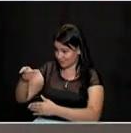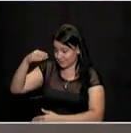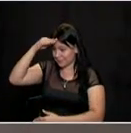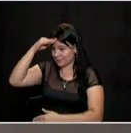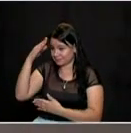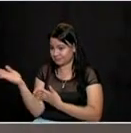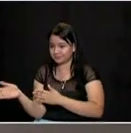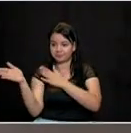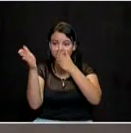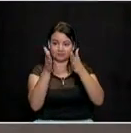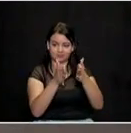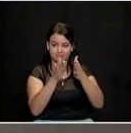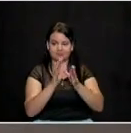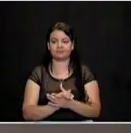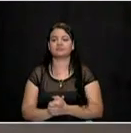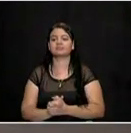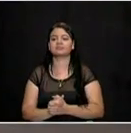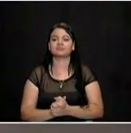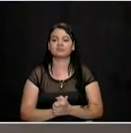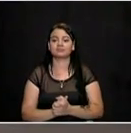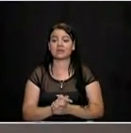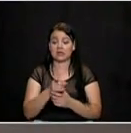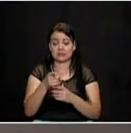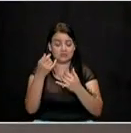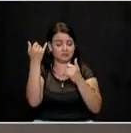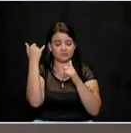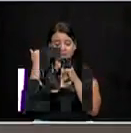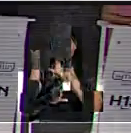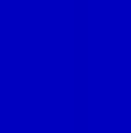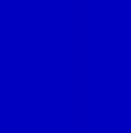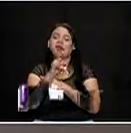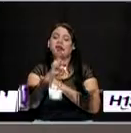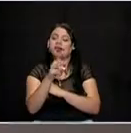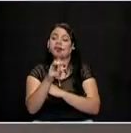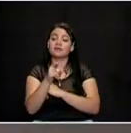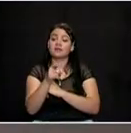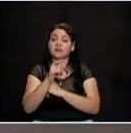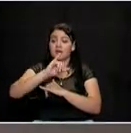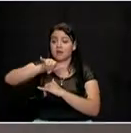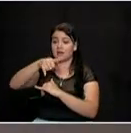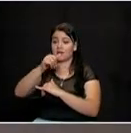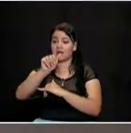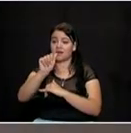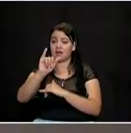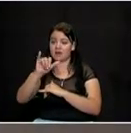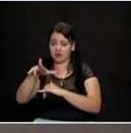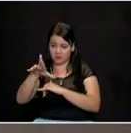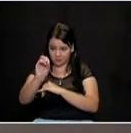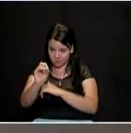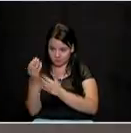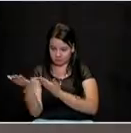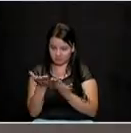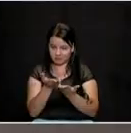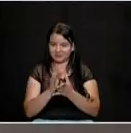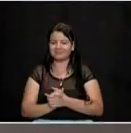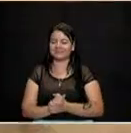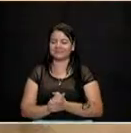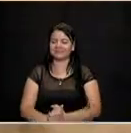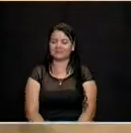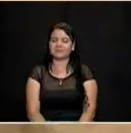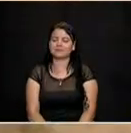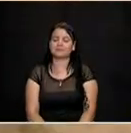cierran esta ronda del minuto donde ustedes pueden disponer de él como quieran. Jairo Herrán Vargas de Colombia Humana.